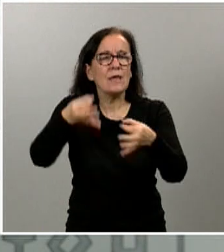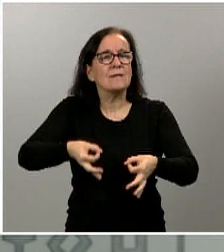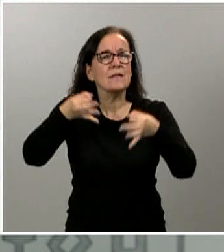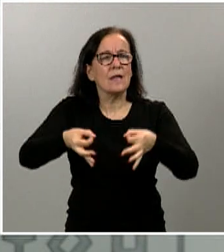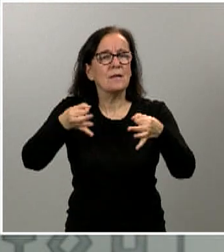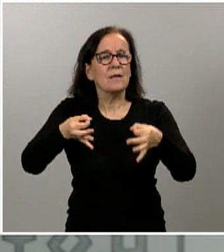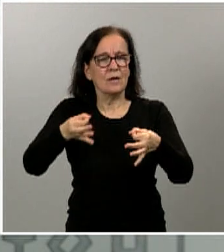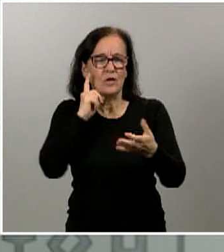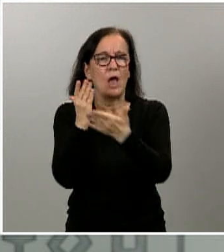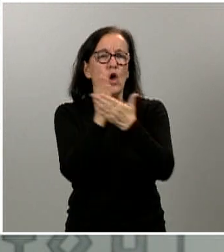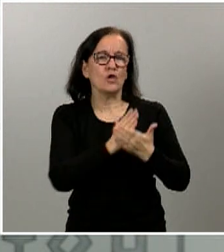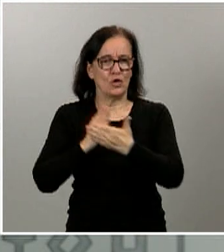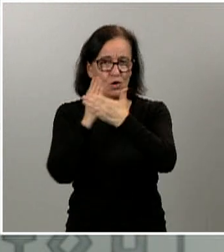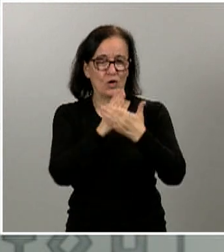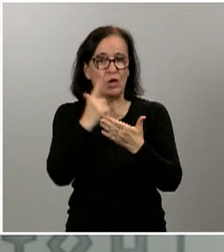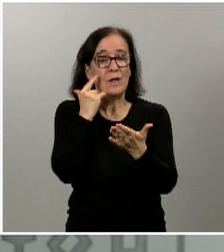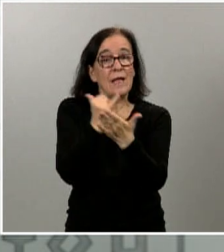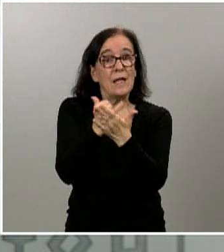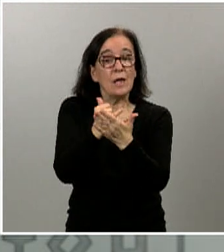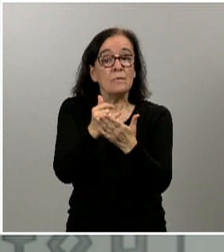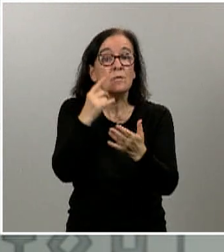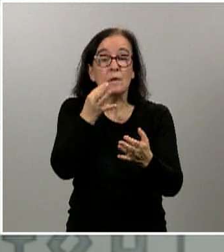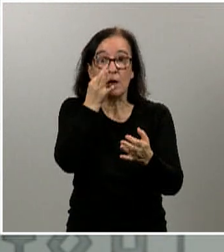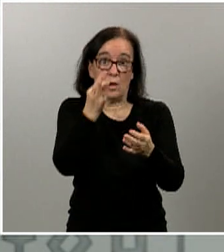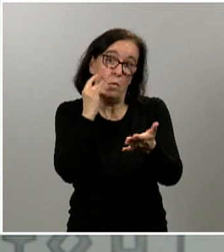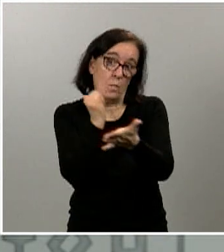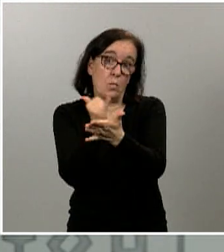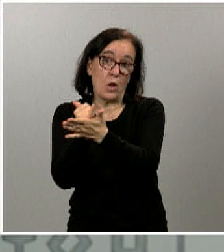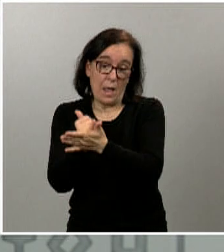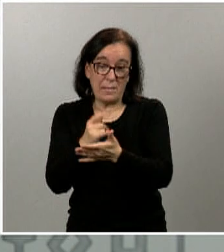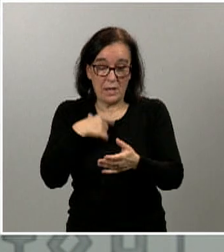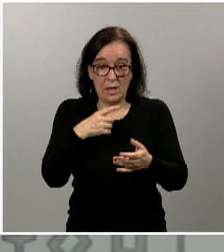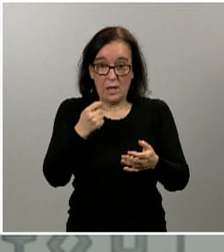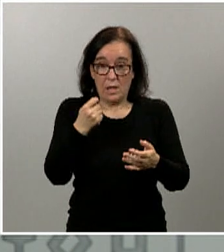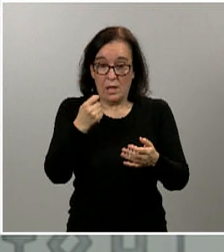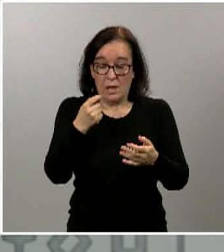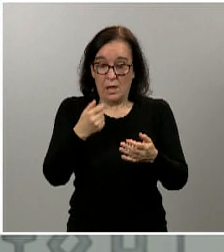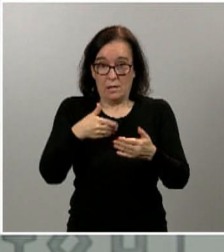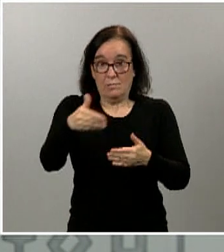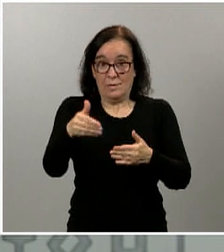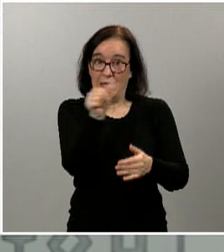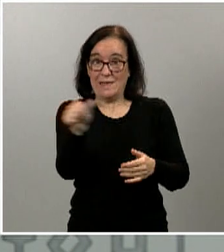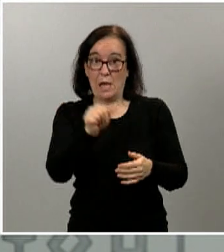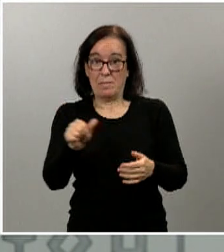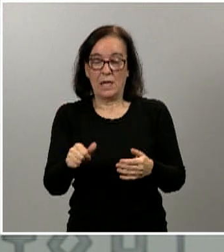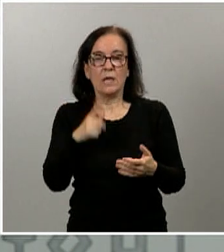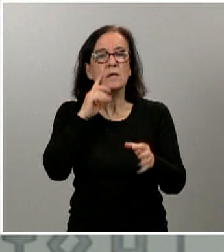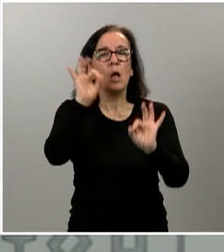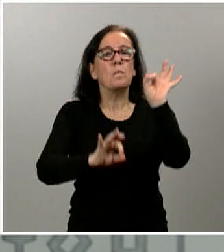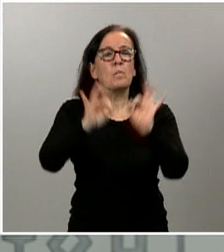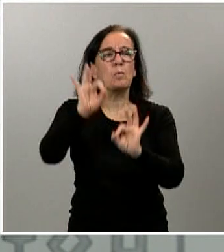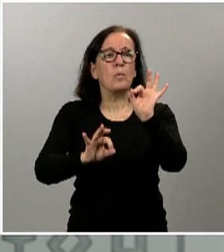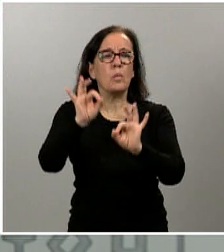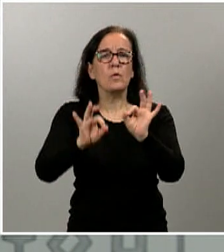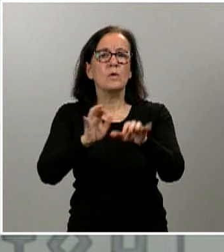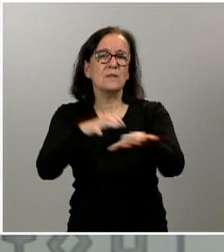estudios de seroprevalencia y lo que sabremos en pocas semanas ya es qué porcentaje de la población